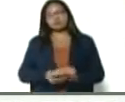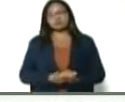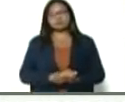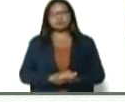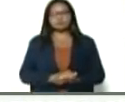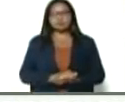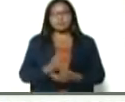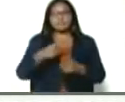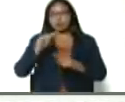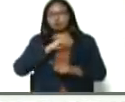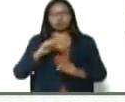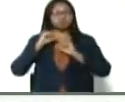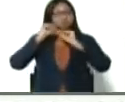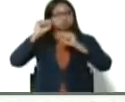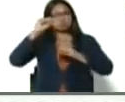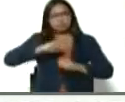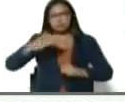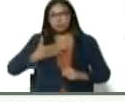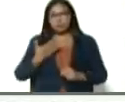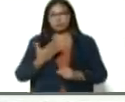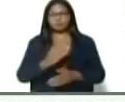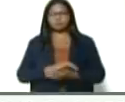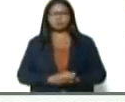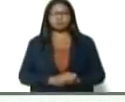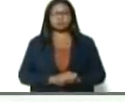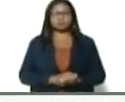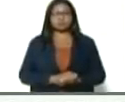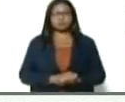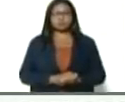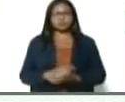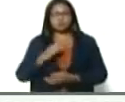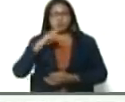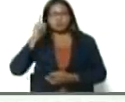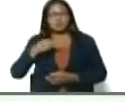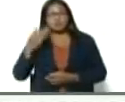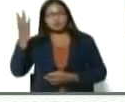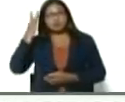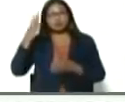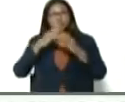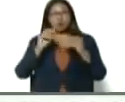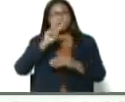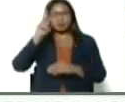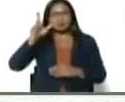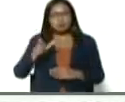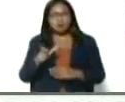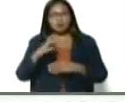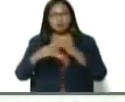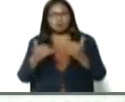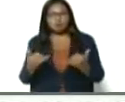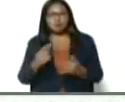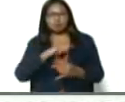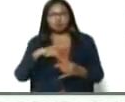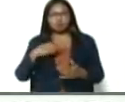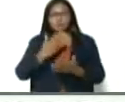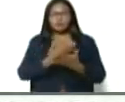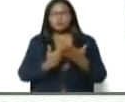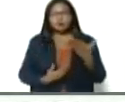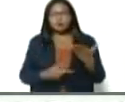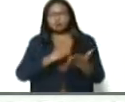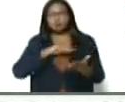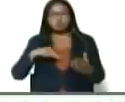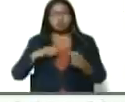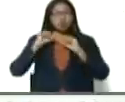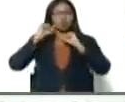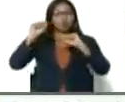pero lo vamos a lograr, deben saber, todos los venezolanos, y venezolanas, que lo que nos proponemos, lo logramos,